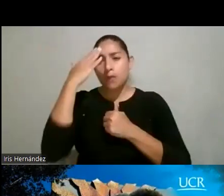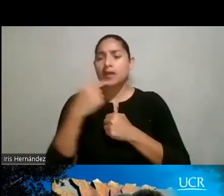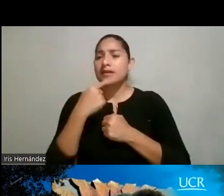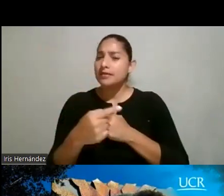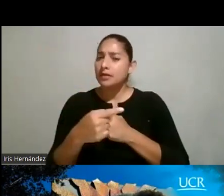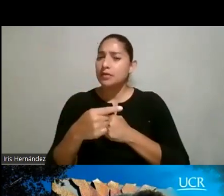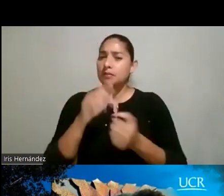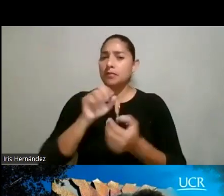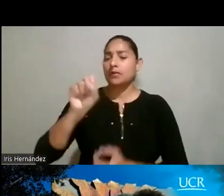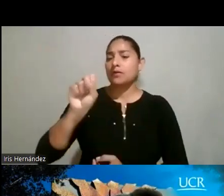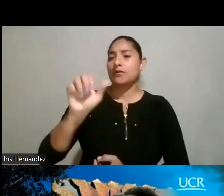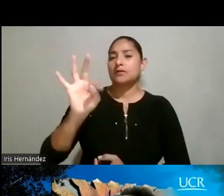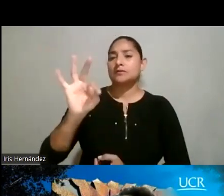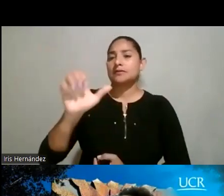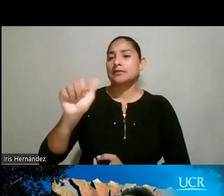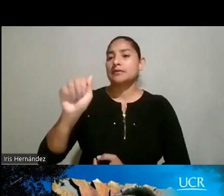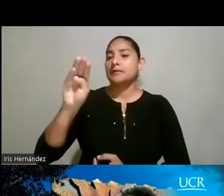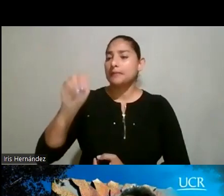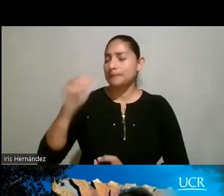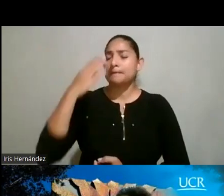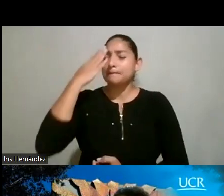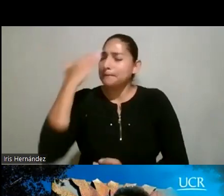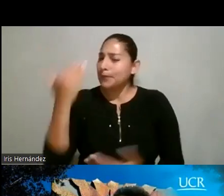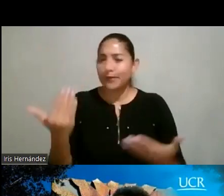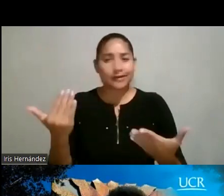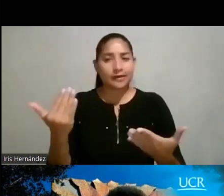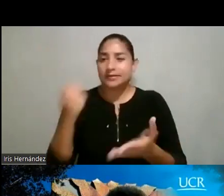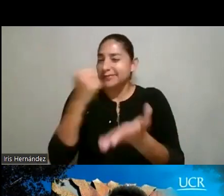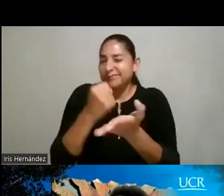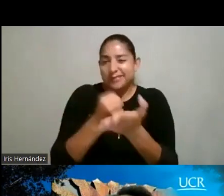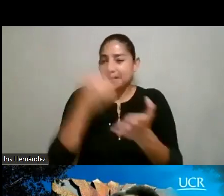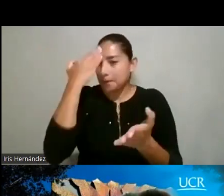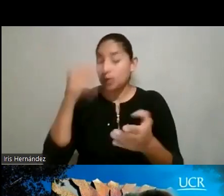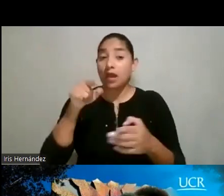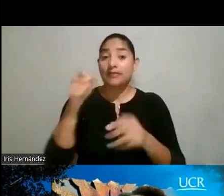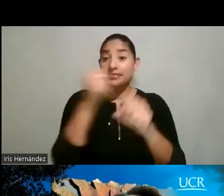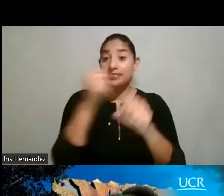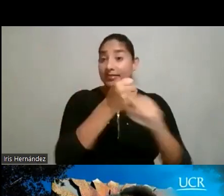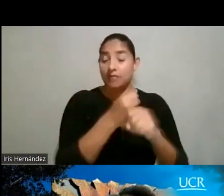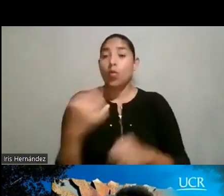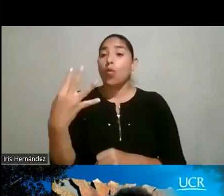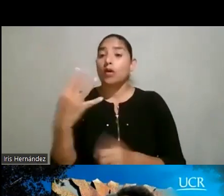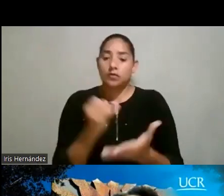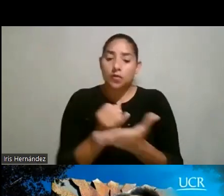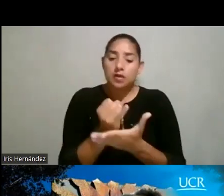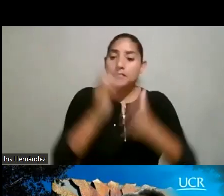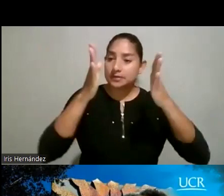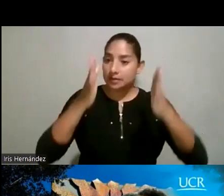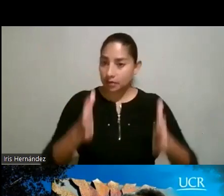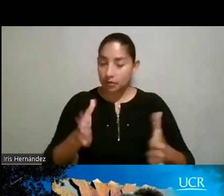proyecto STEAM? Porque, bueno, porque tenemos, en él trabajamos cuatro investigadoras, mujeres.